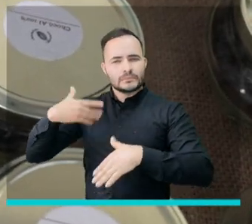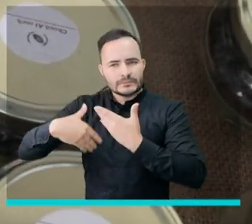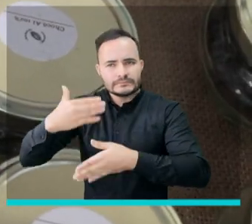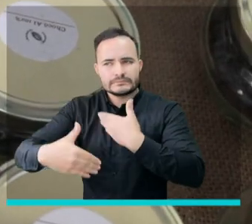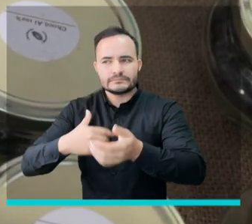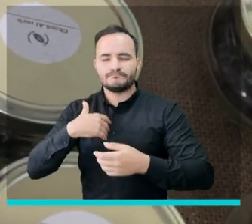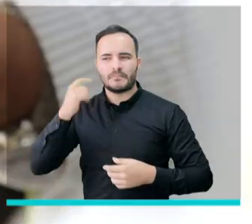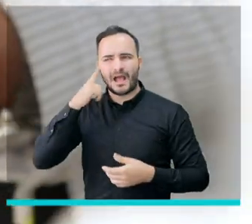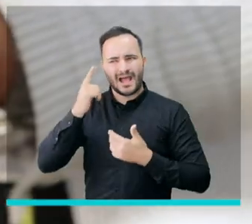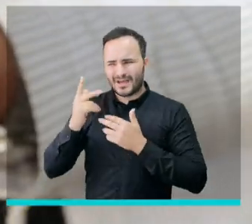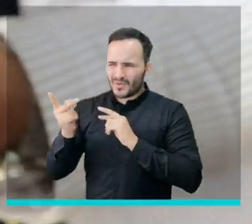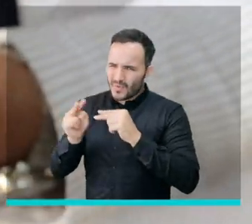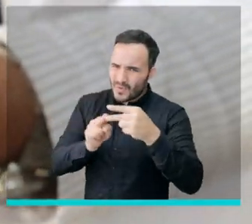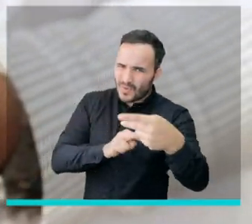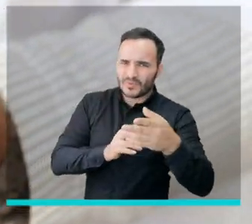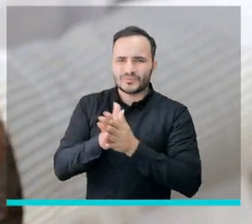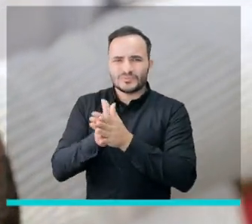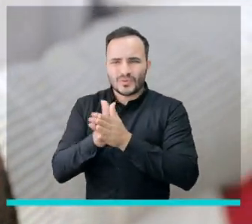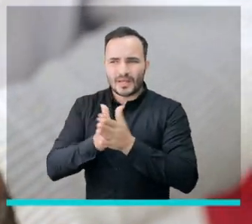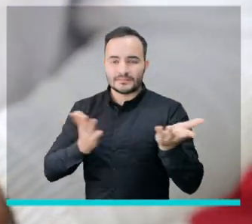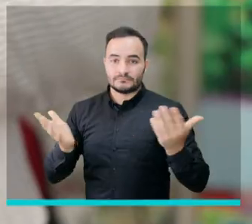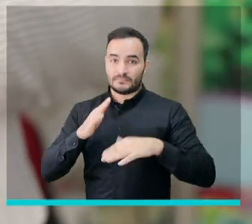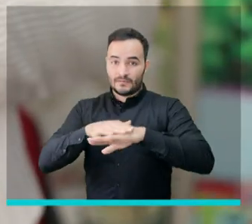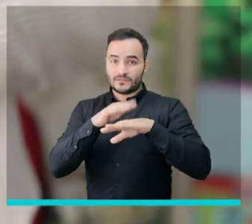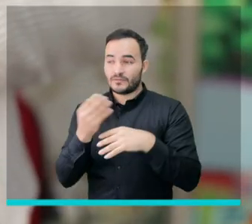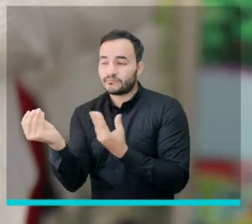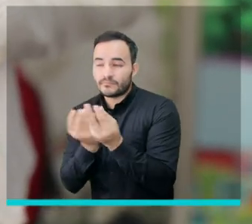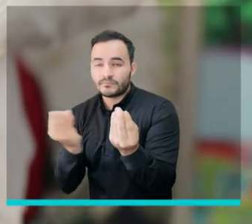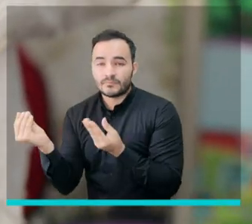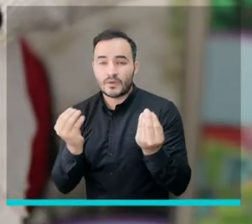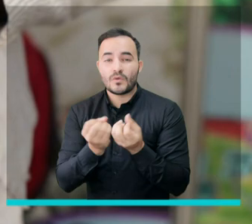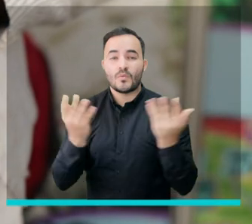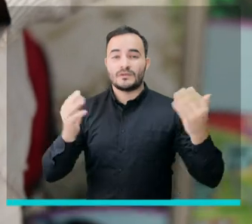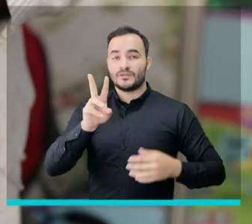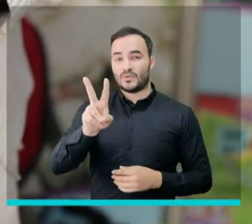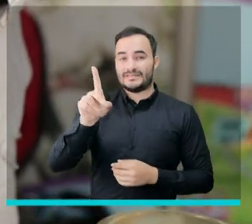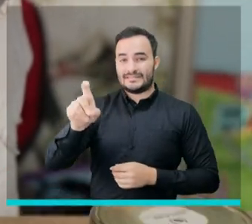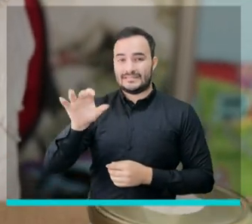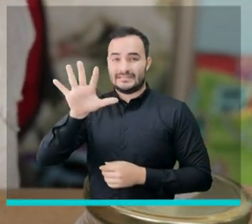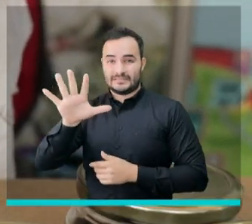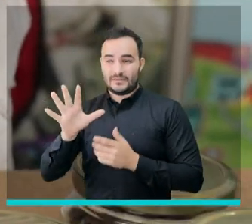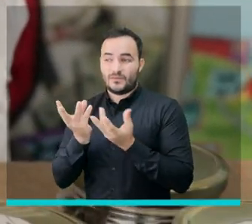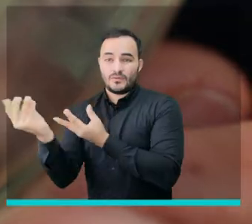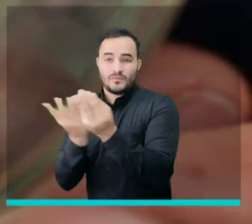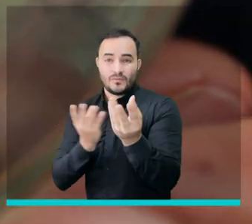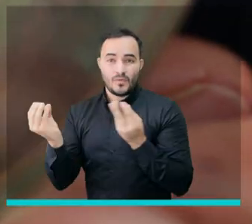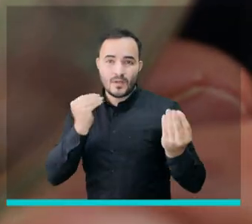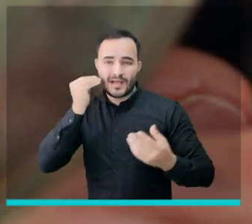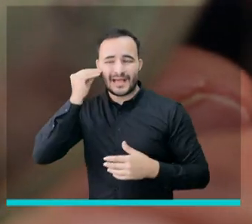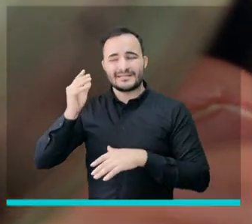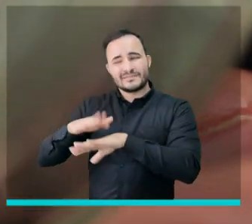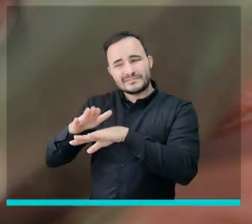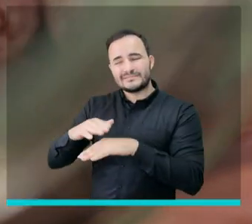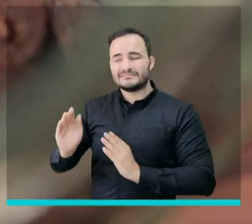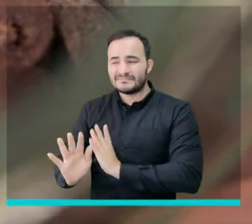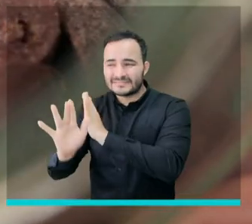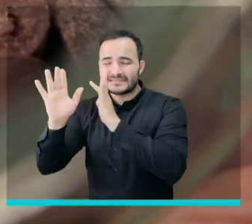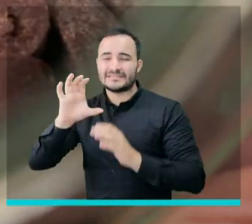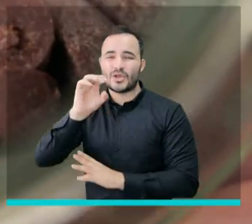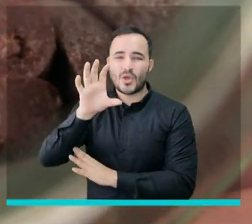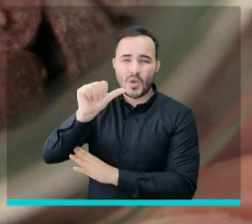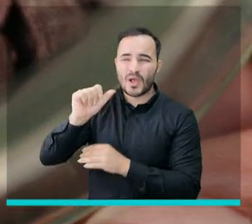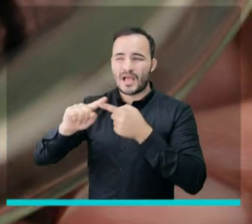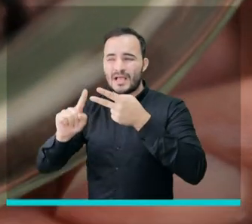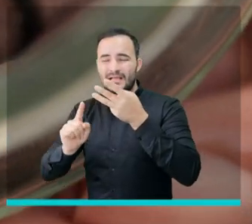que fue como incentivar a las familias, que en ese momento son 285 familias, en que empezáramos a cambiar ese cultivo y esa